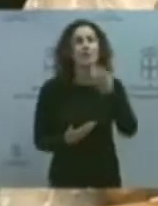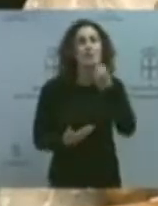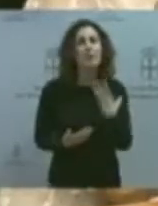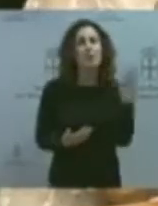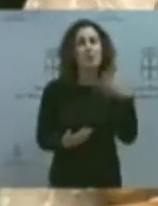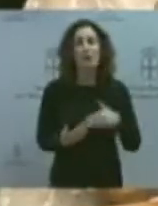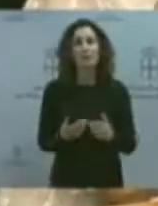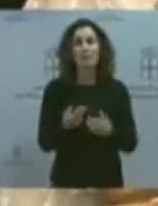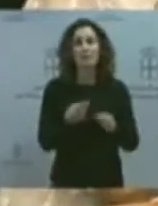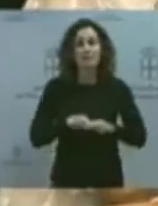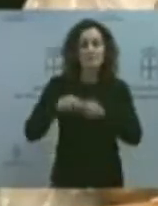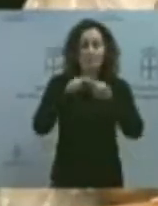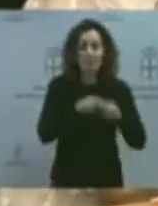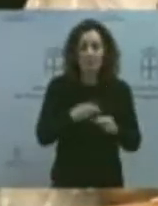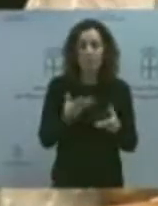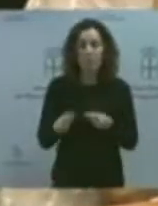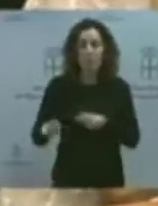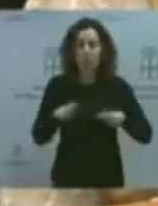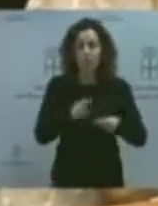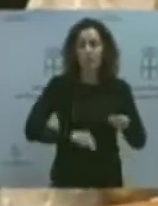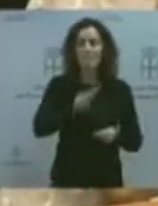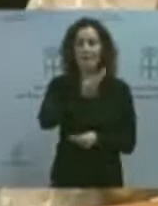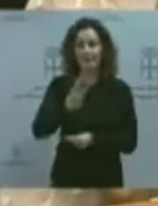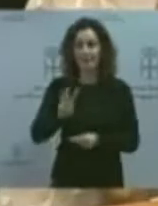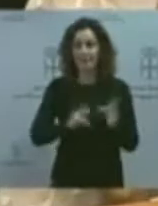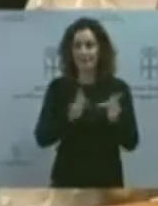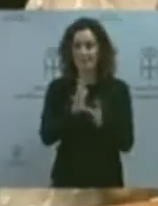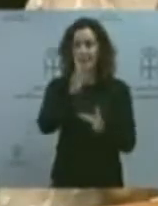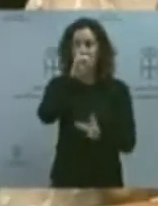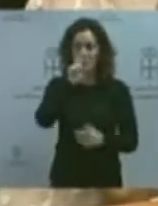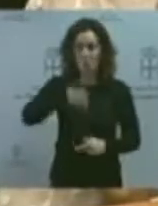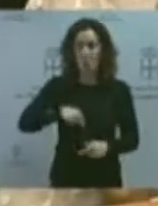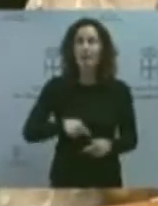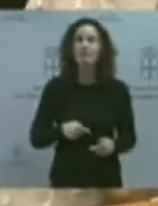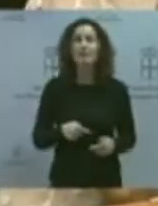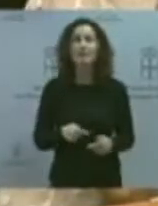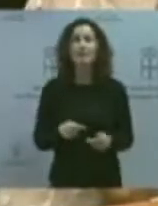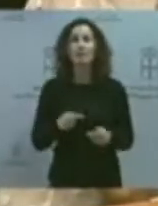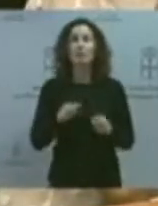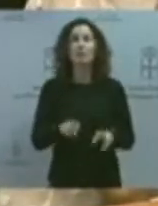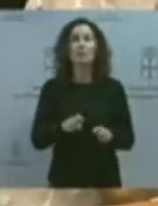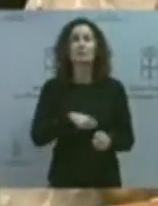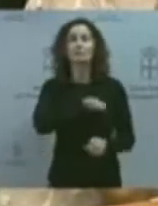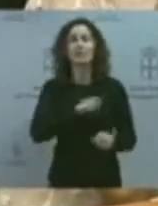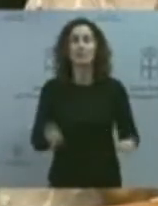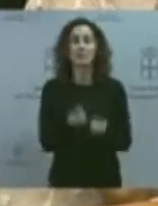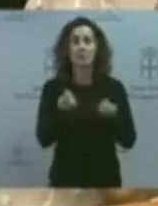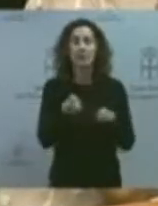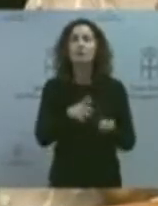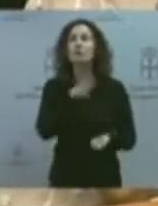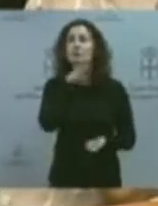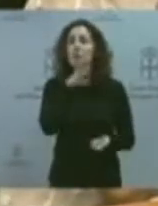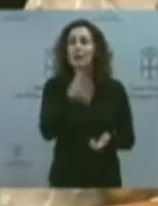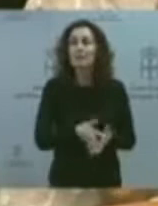23 de abril de este año, del año 2019, en Nueva España, descubrimos que el motivo por el que se había ampliado el peaje del Huerna era para quitar